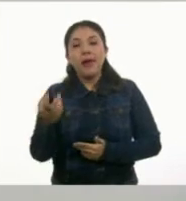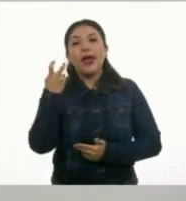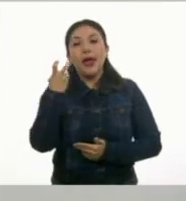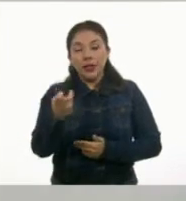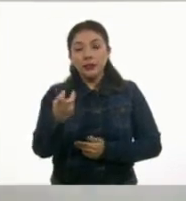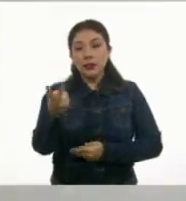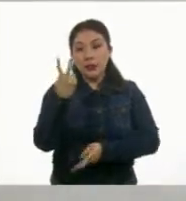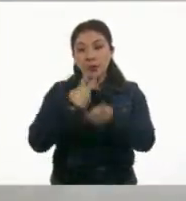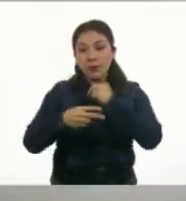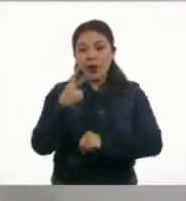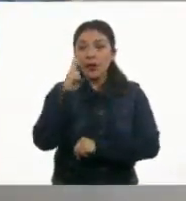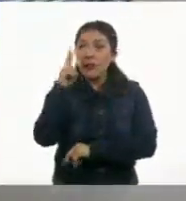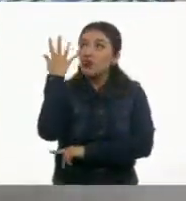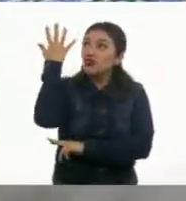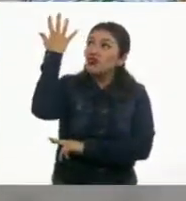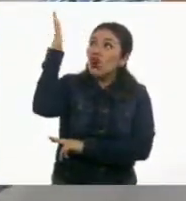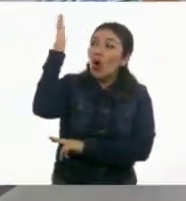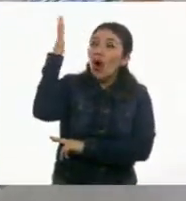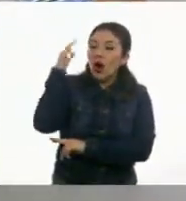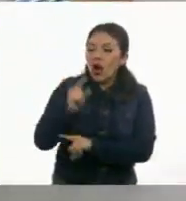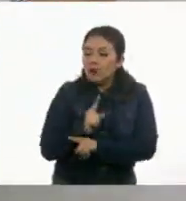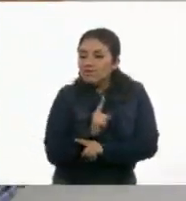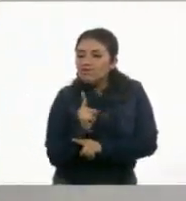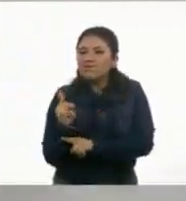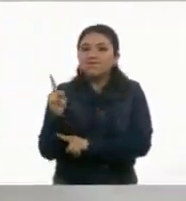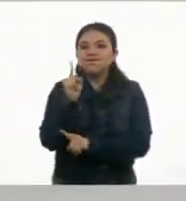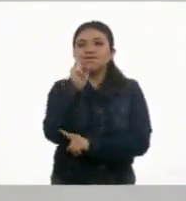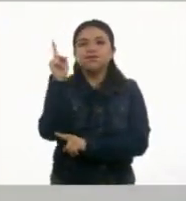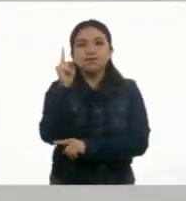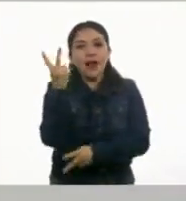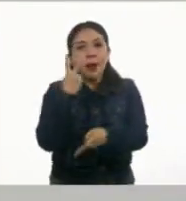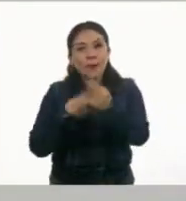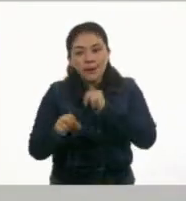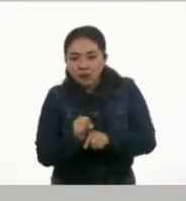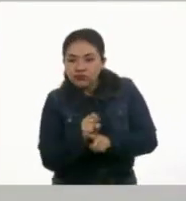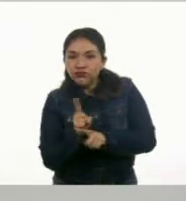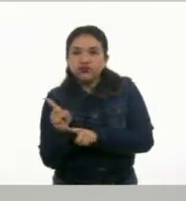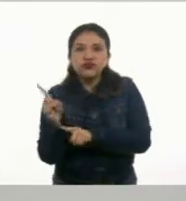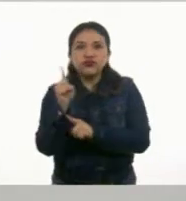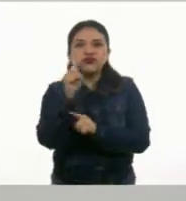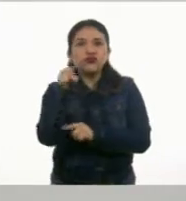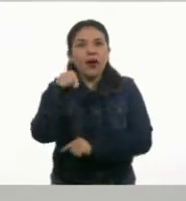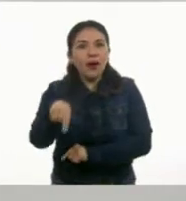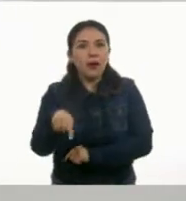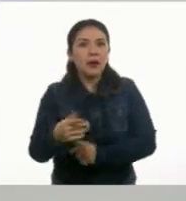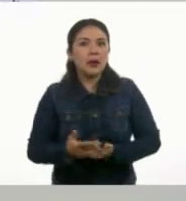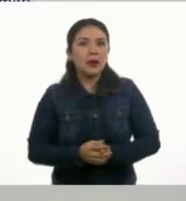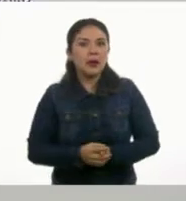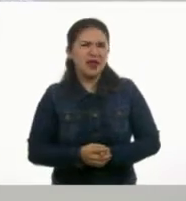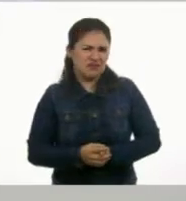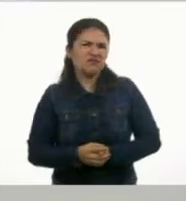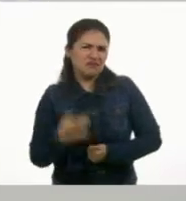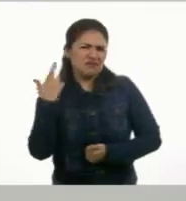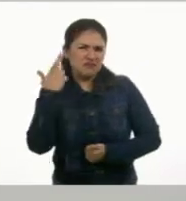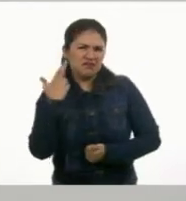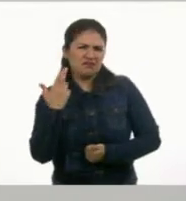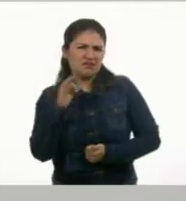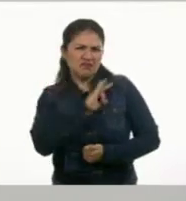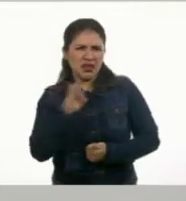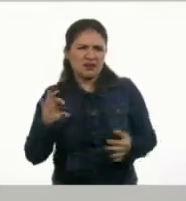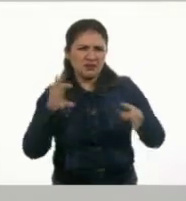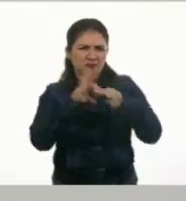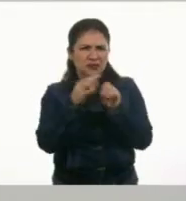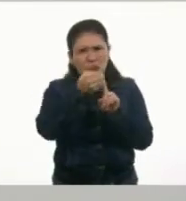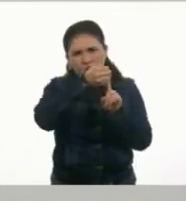sol una pequeña y encantadora ramita. Ah, claro, me suena. Sí me suena bien.